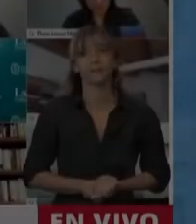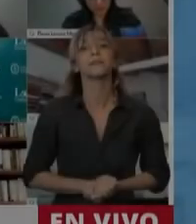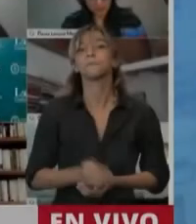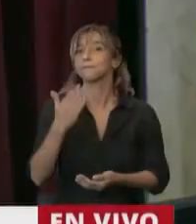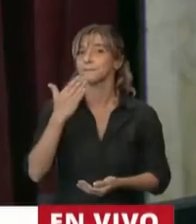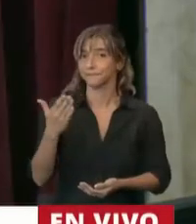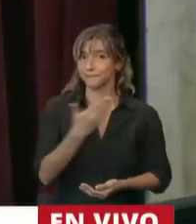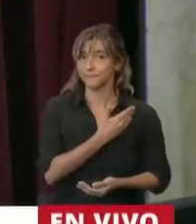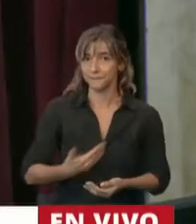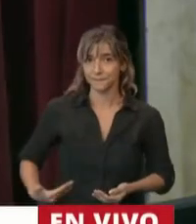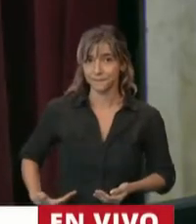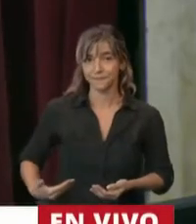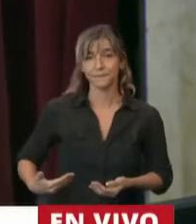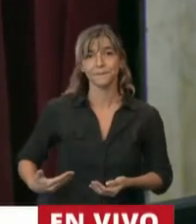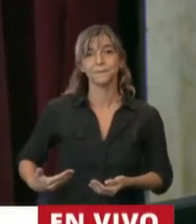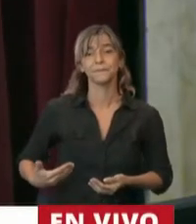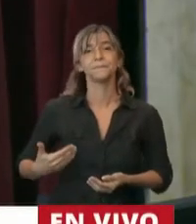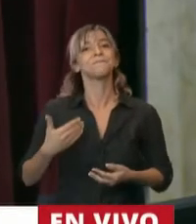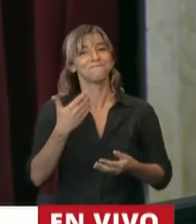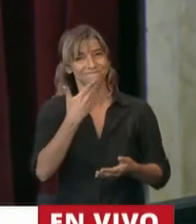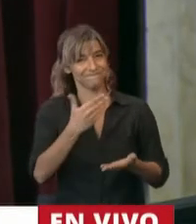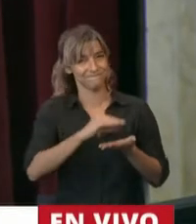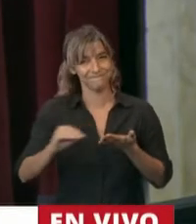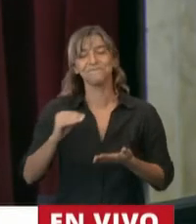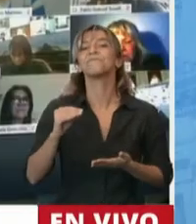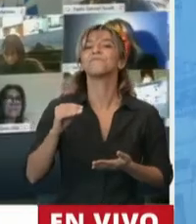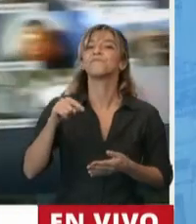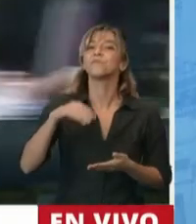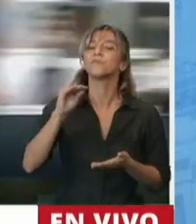Tiene la palabra el diputado Carlos Gutiérrez.